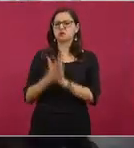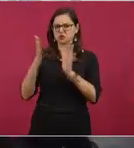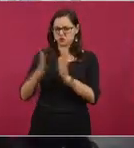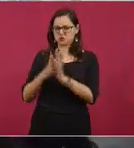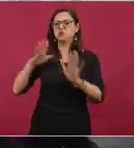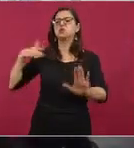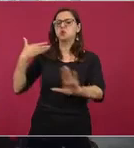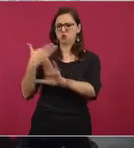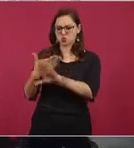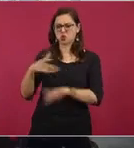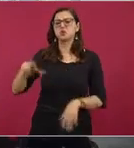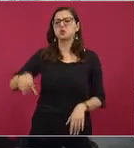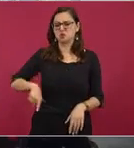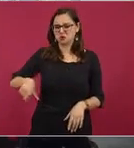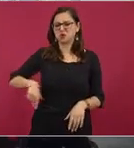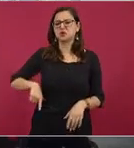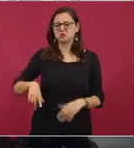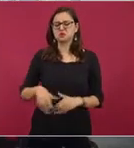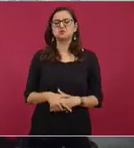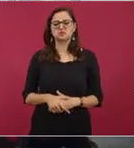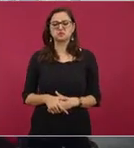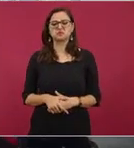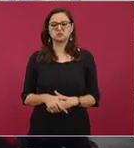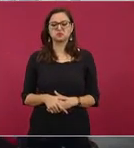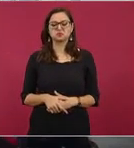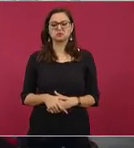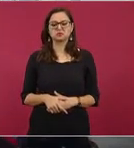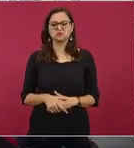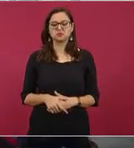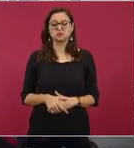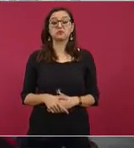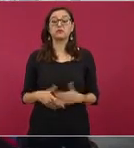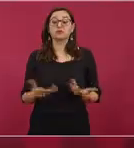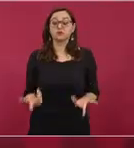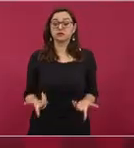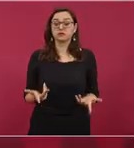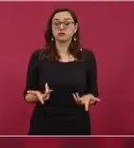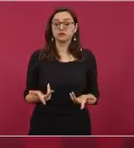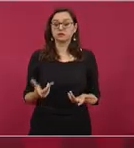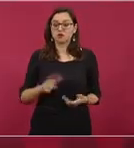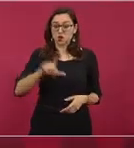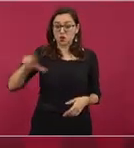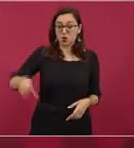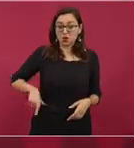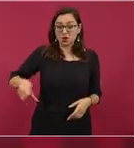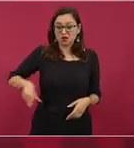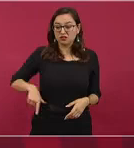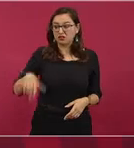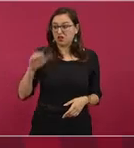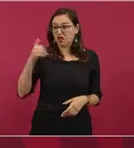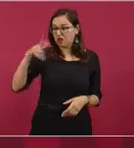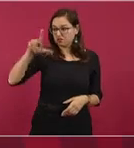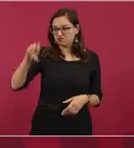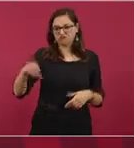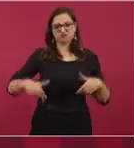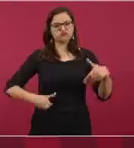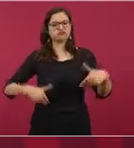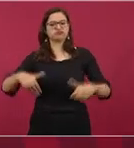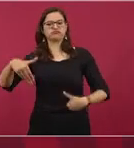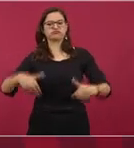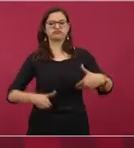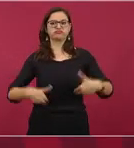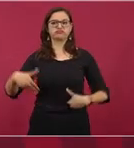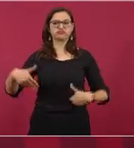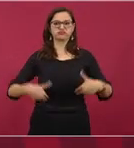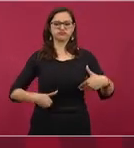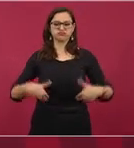conservador, les molesta lo nuestro. Y también